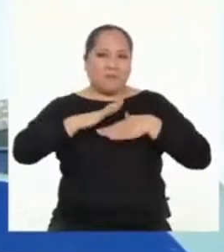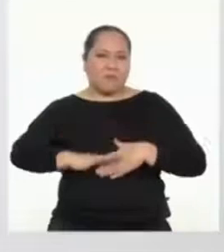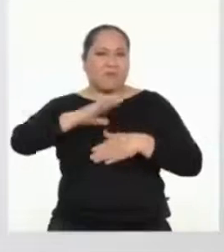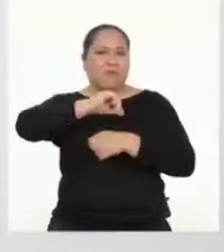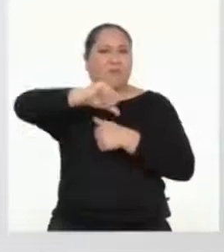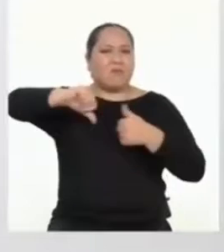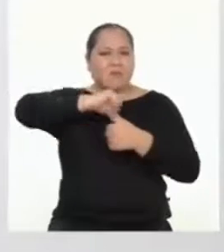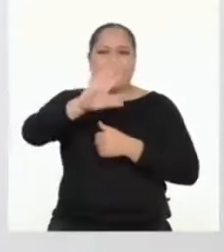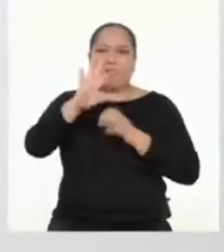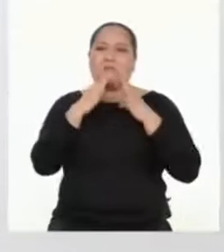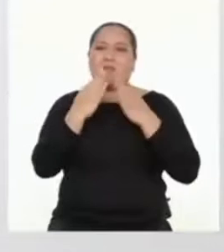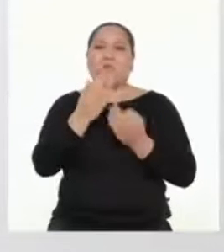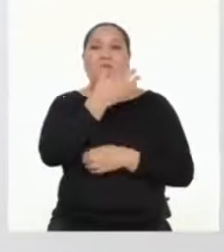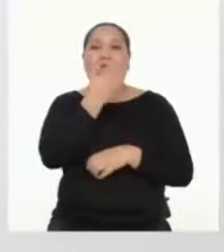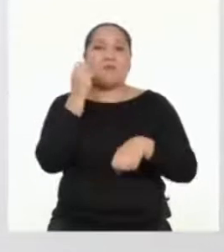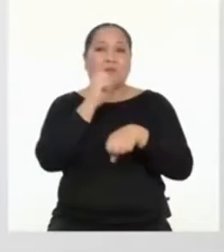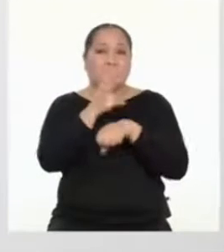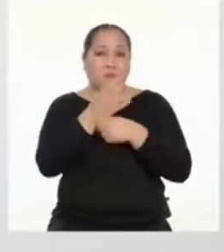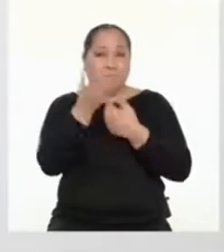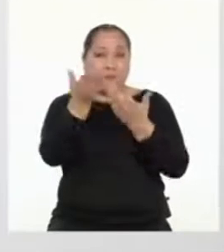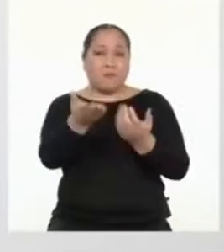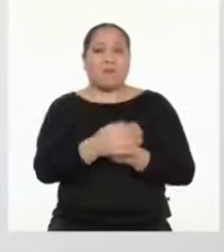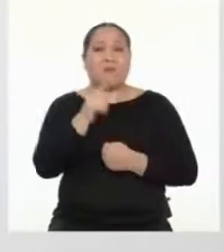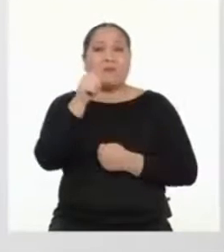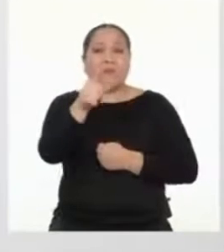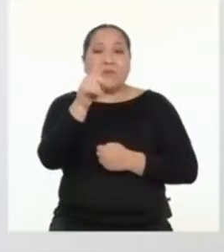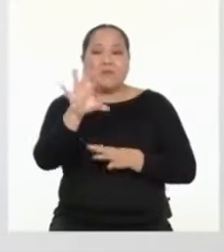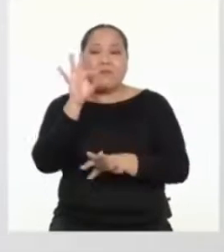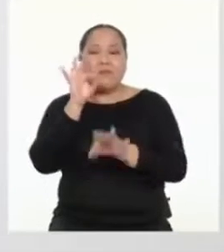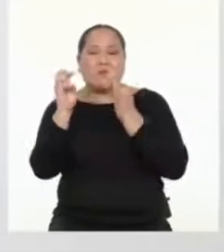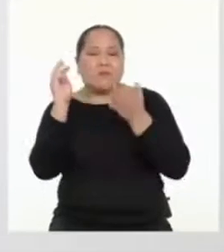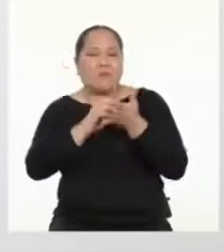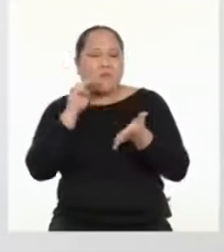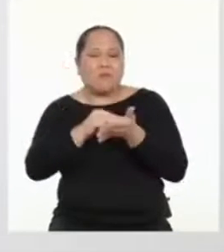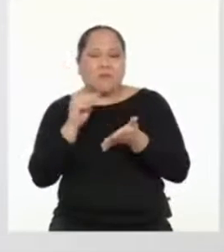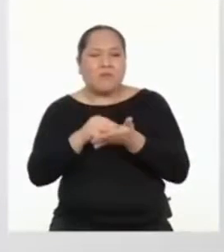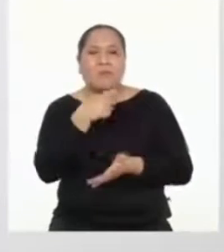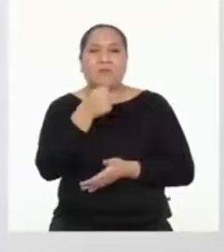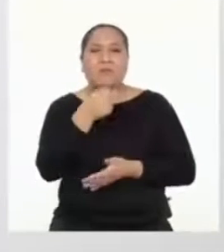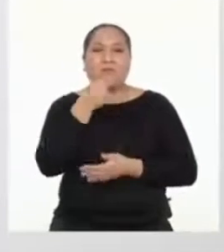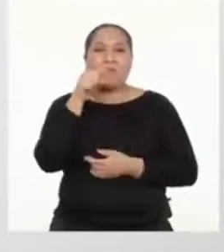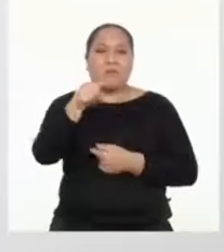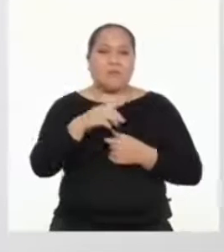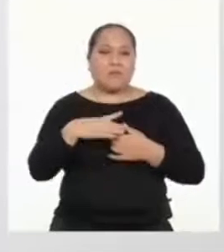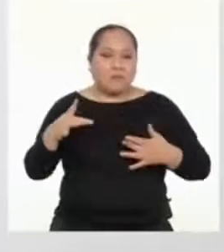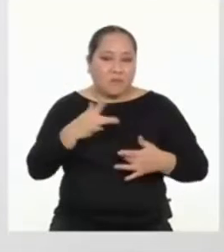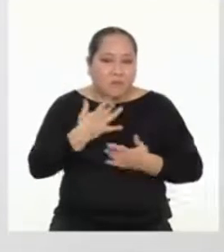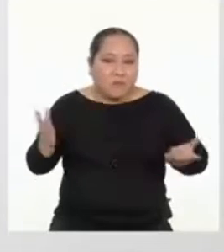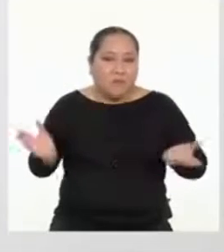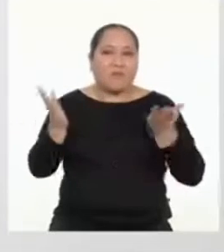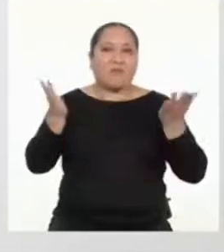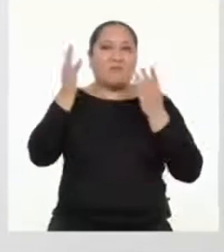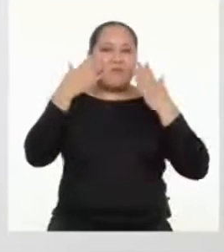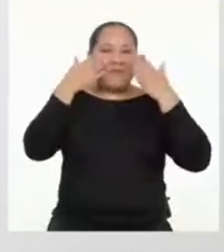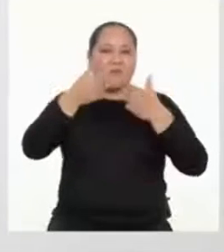con tus familiares. El mejor consejo que te puedo dar es que elijas lo que más te gusta. Así estarás más motivada